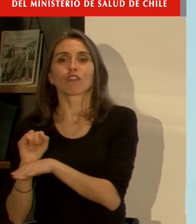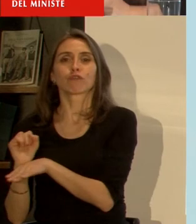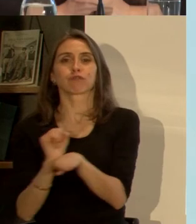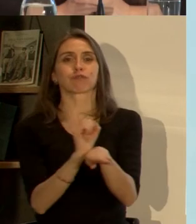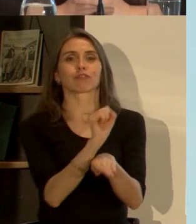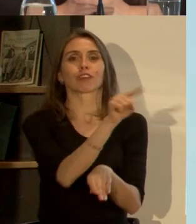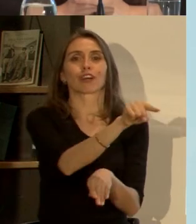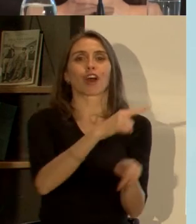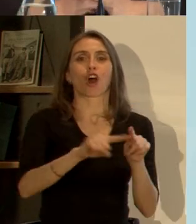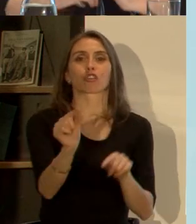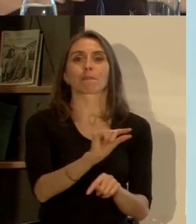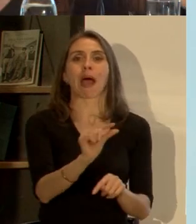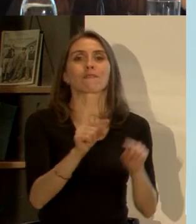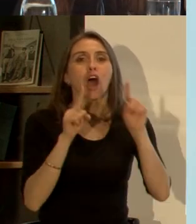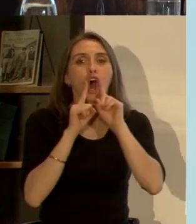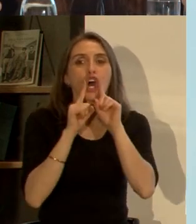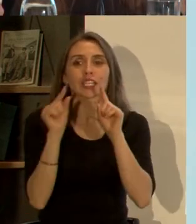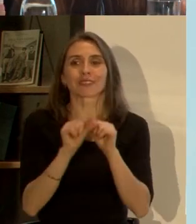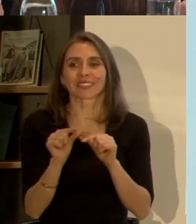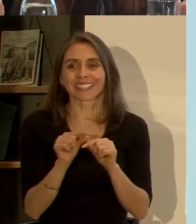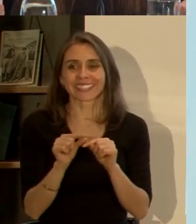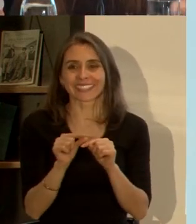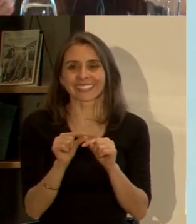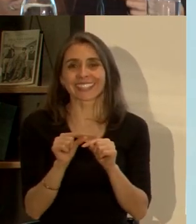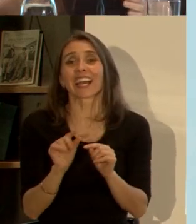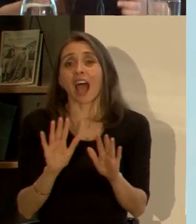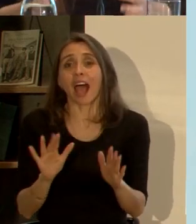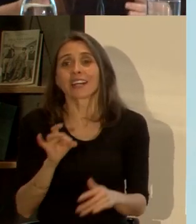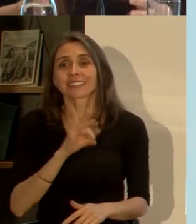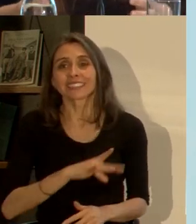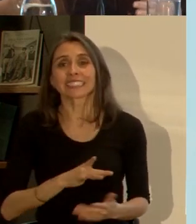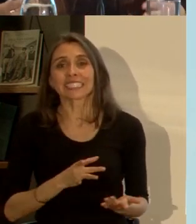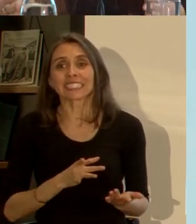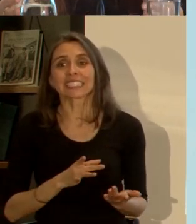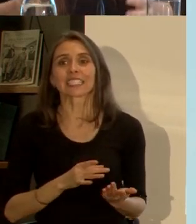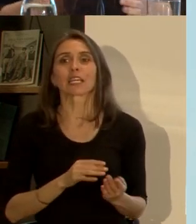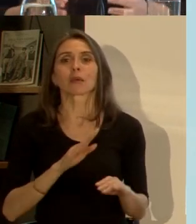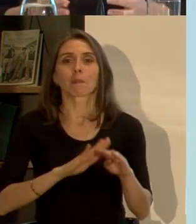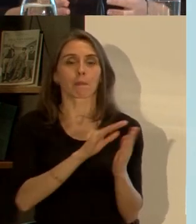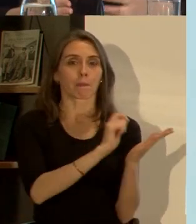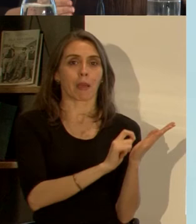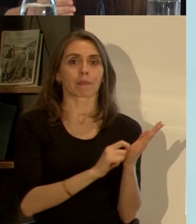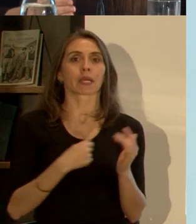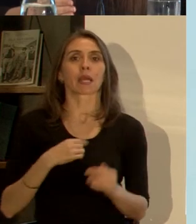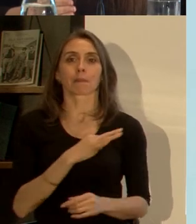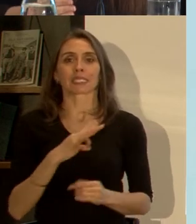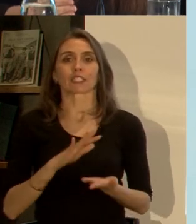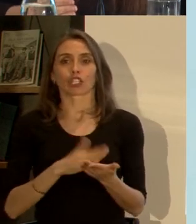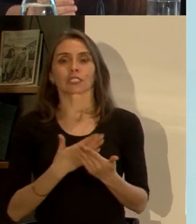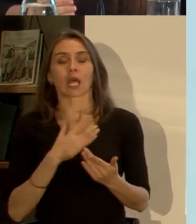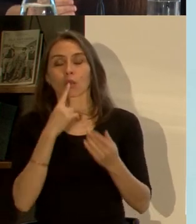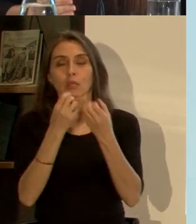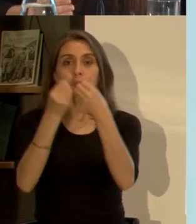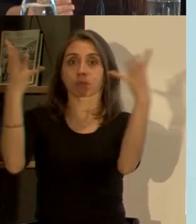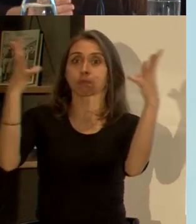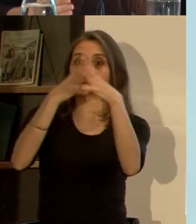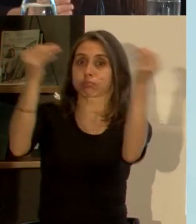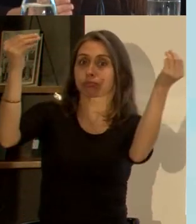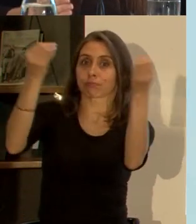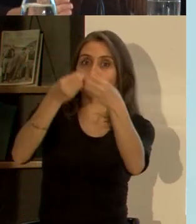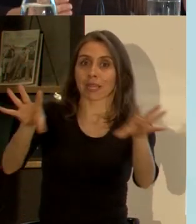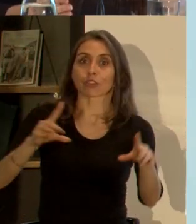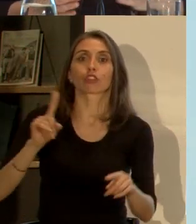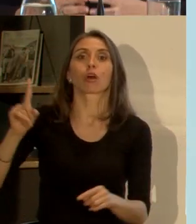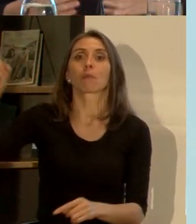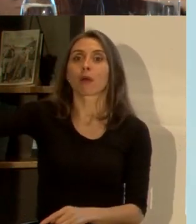a una picada entonces ocurre en nuestro país pero tenemos nosotros yo como salud no puedo decir ah se me perdió pero si viene